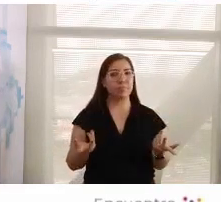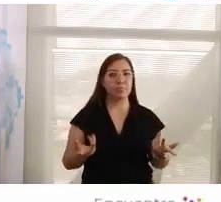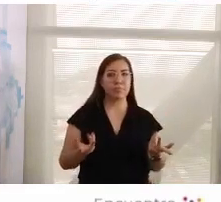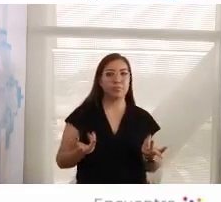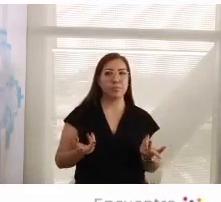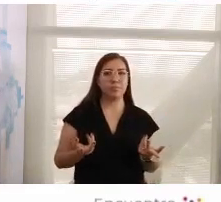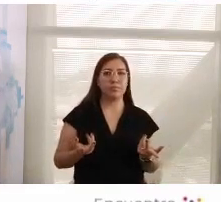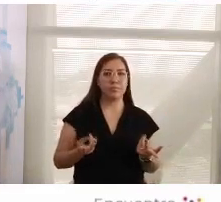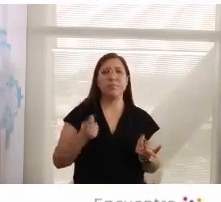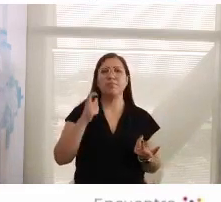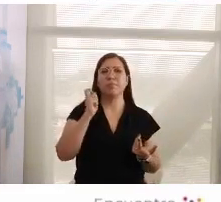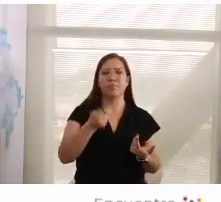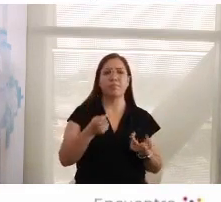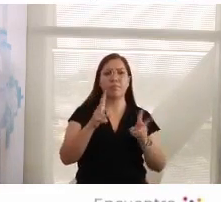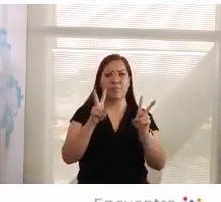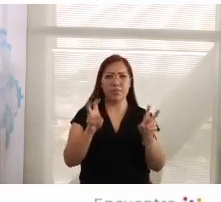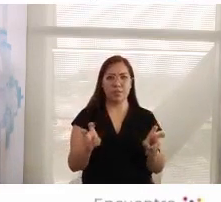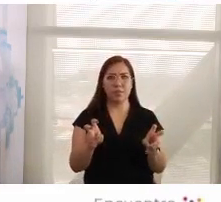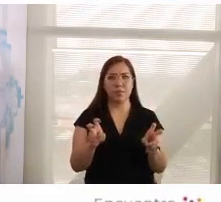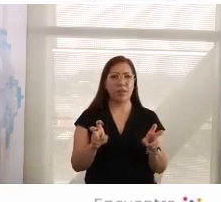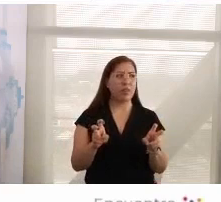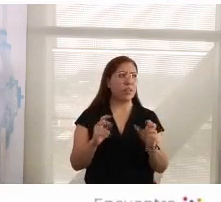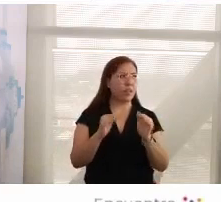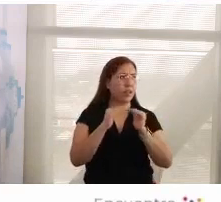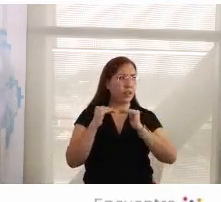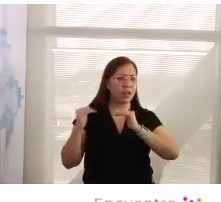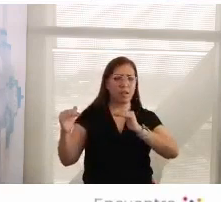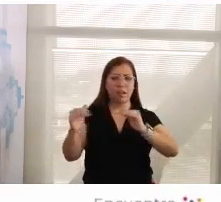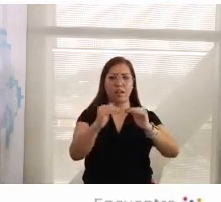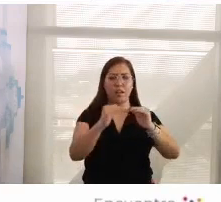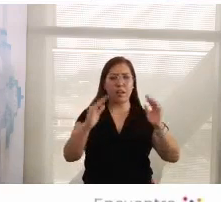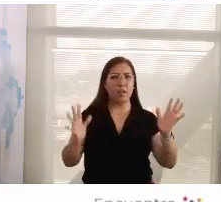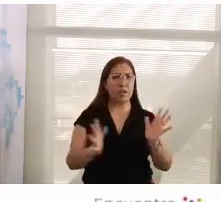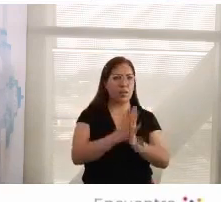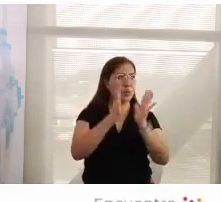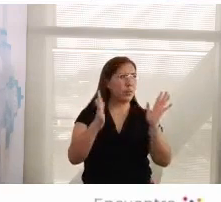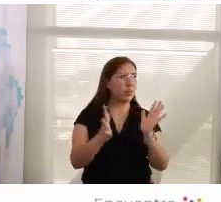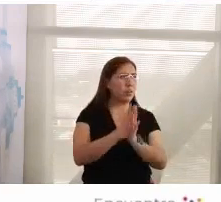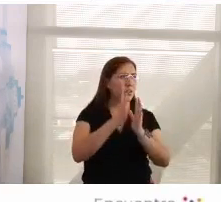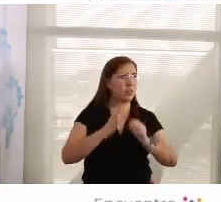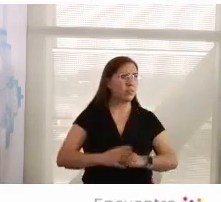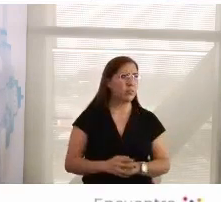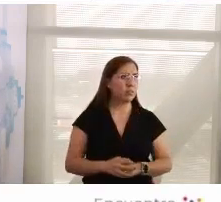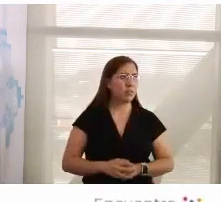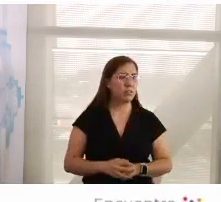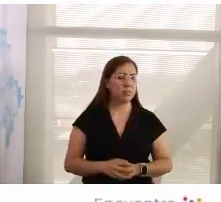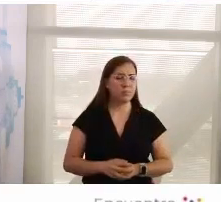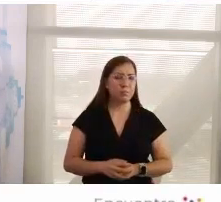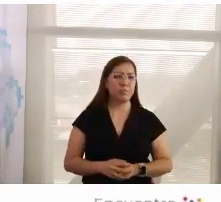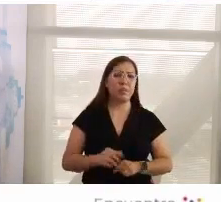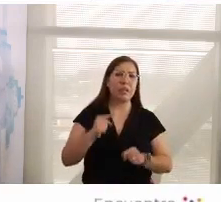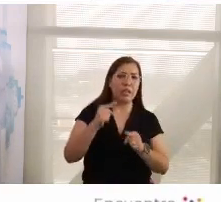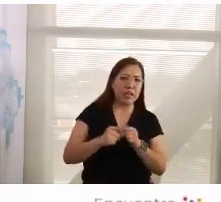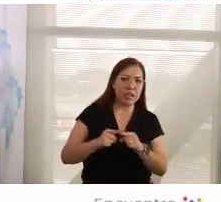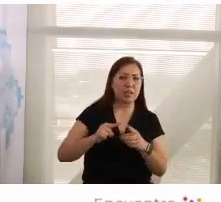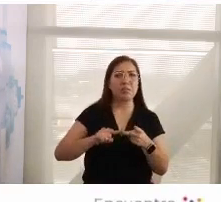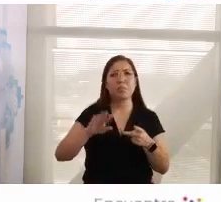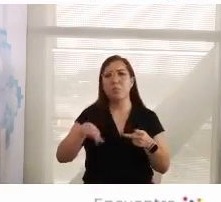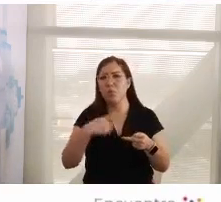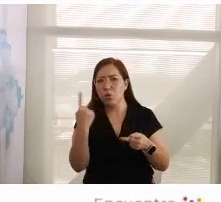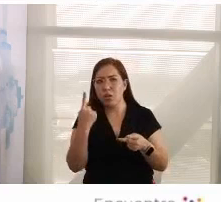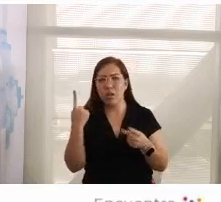Hablamos de la democracia, de las causas, del autoritarismo, de A, de B, de quién, por qué o cuándo,